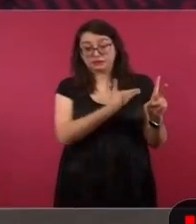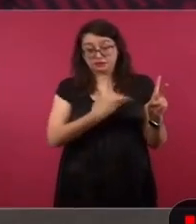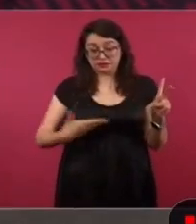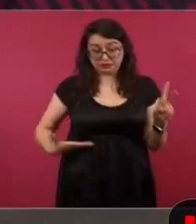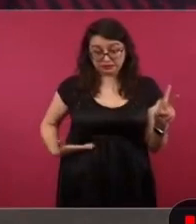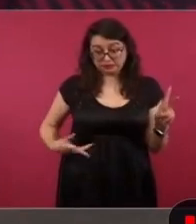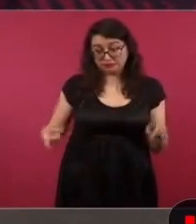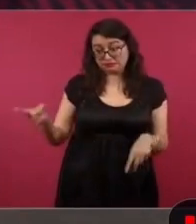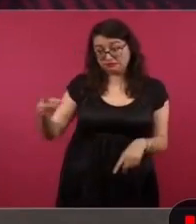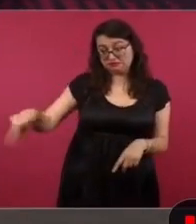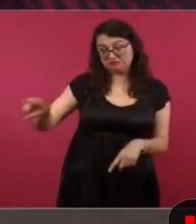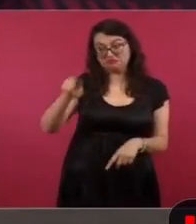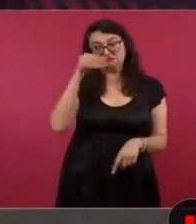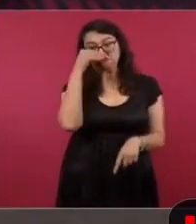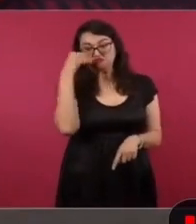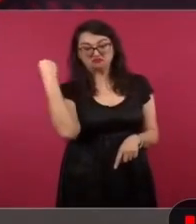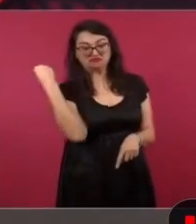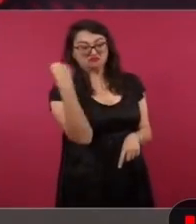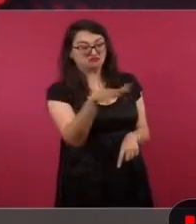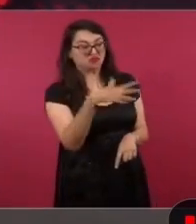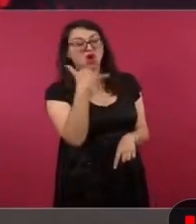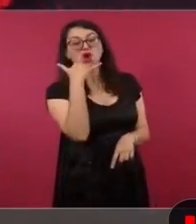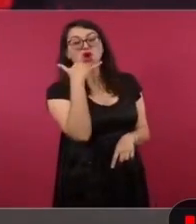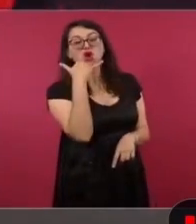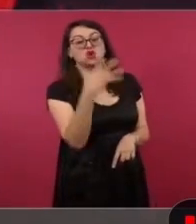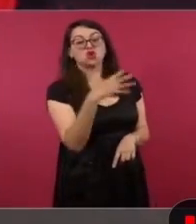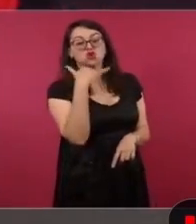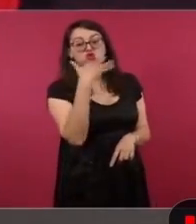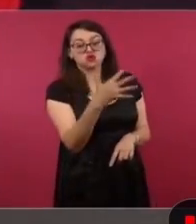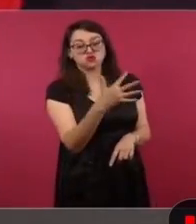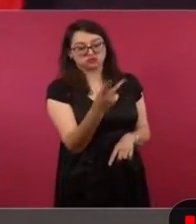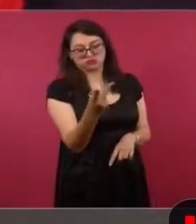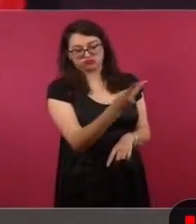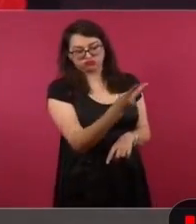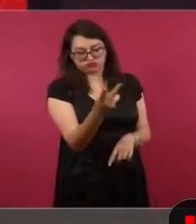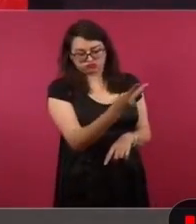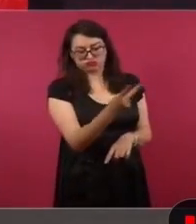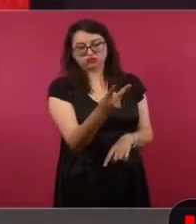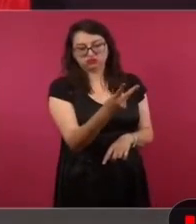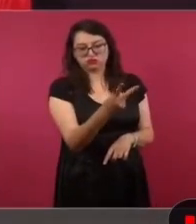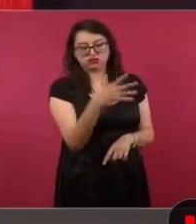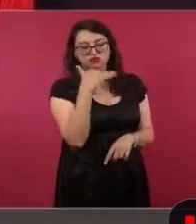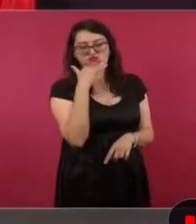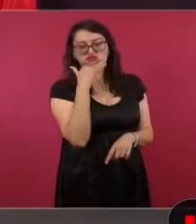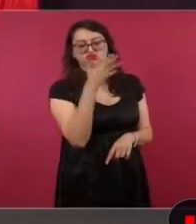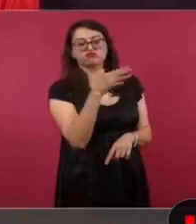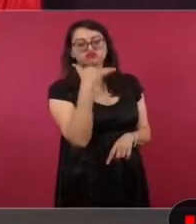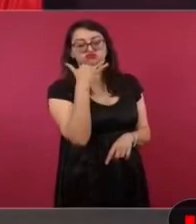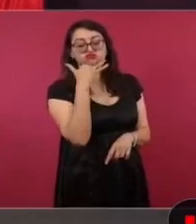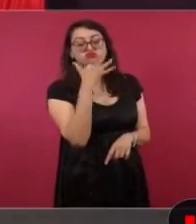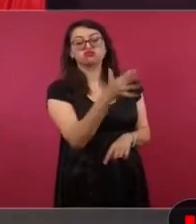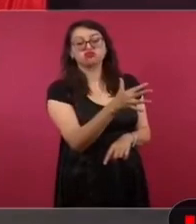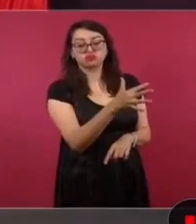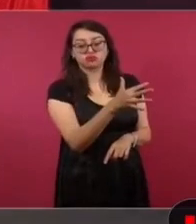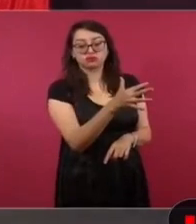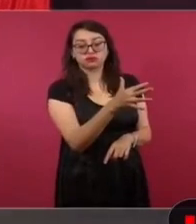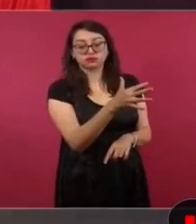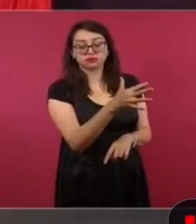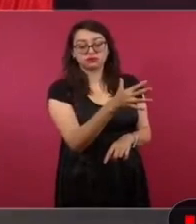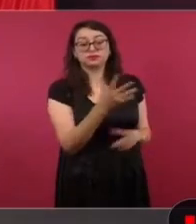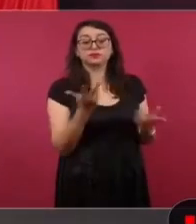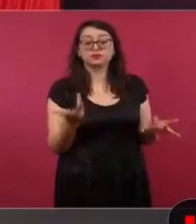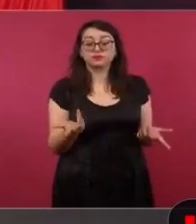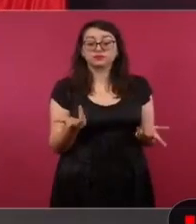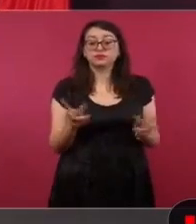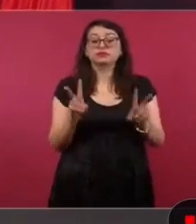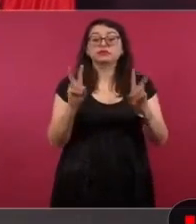que fue cuando terminó su mandato por el asunto de